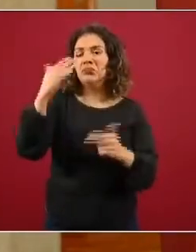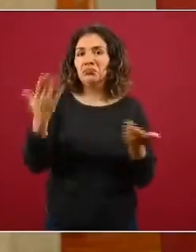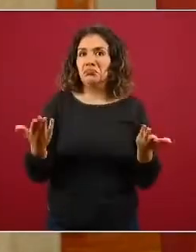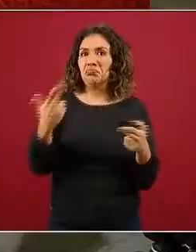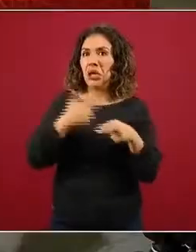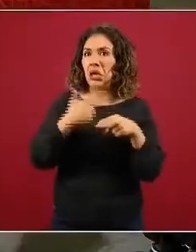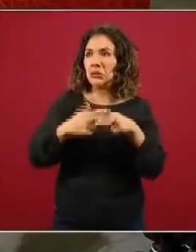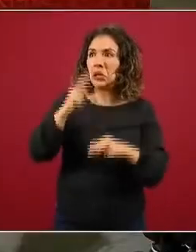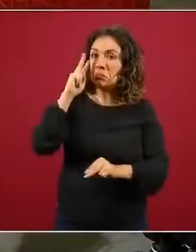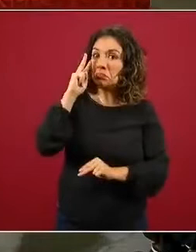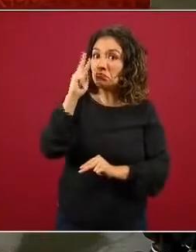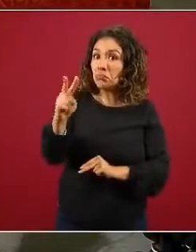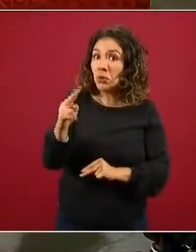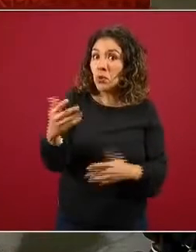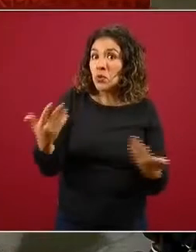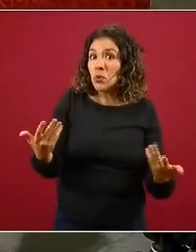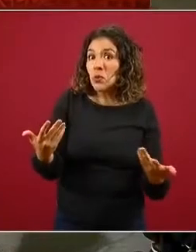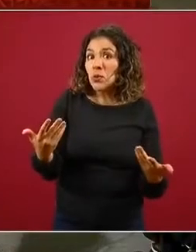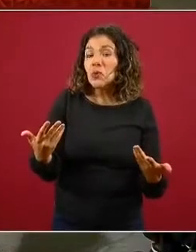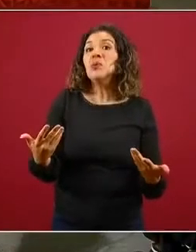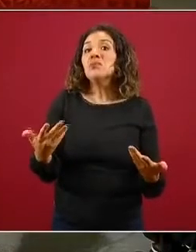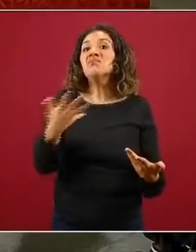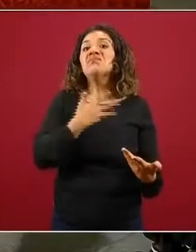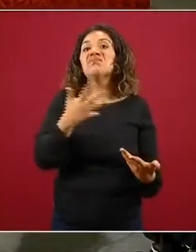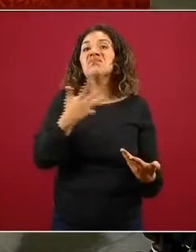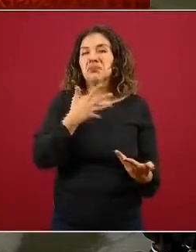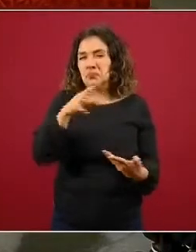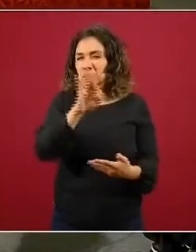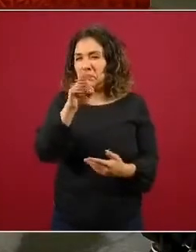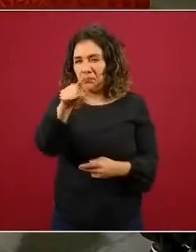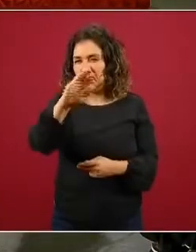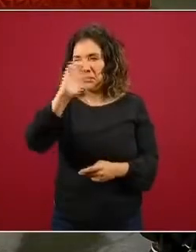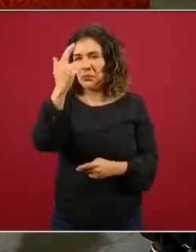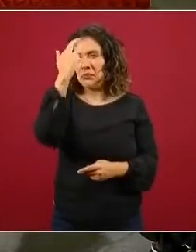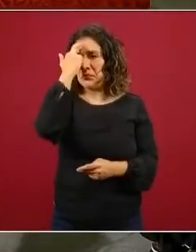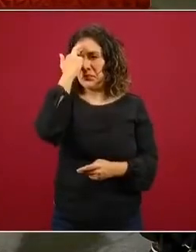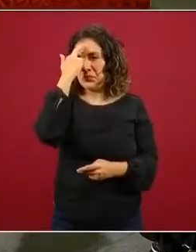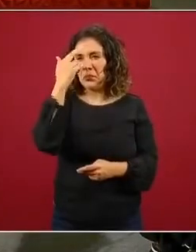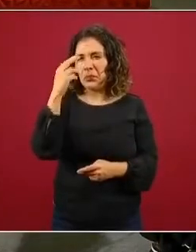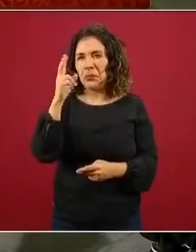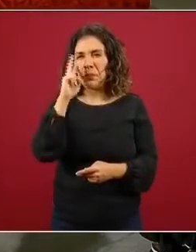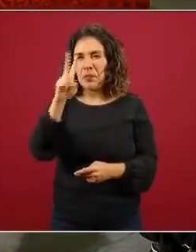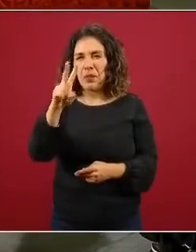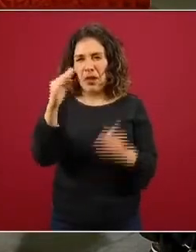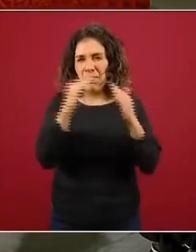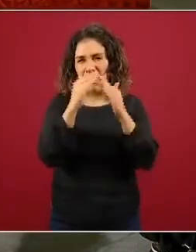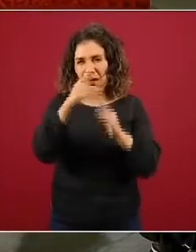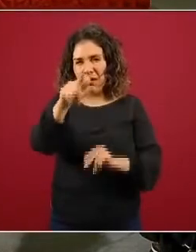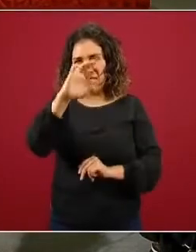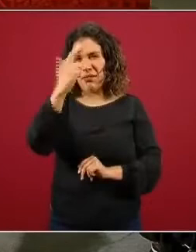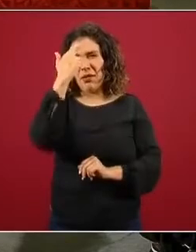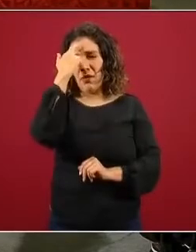en el que ya tenemos, si recuerdan todos y todas en casa y aquí en Palacio Nacional,